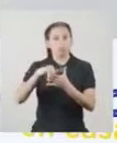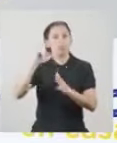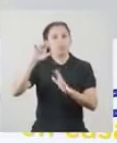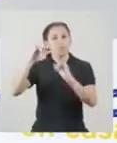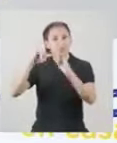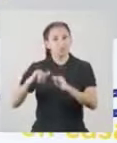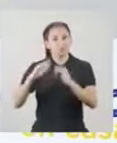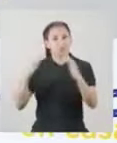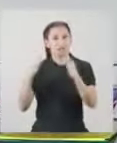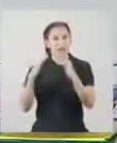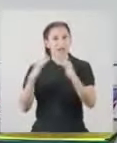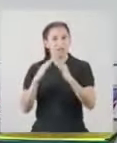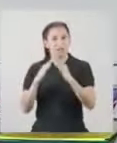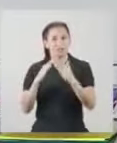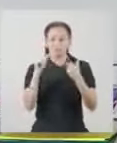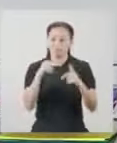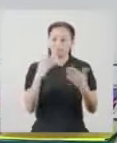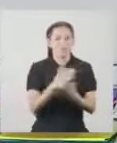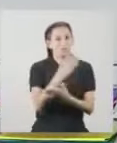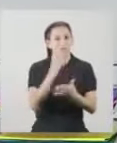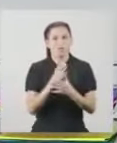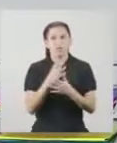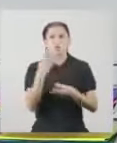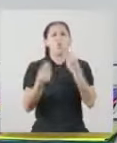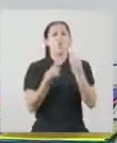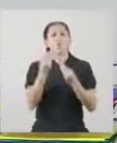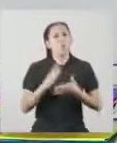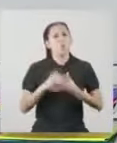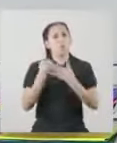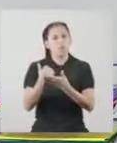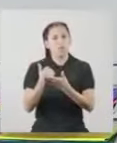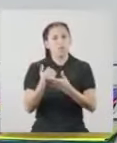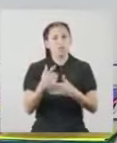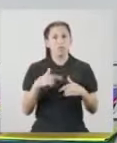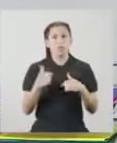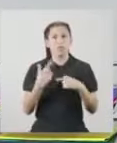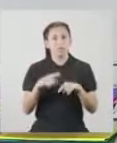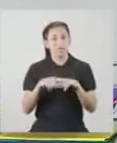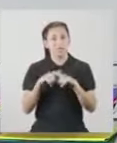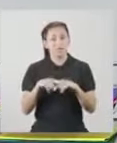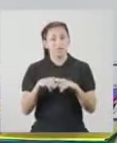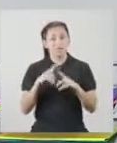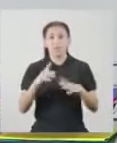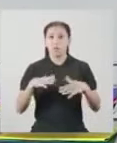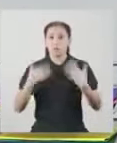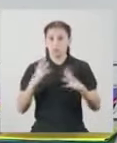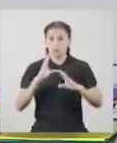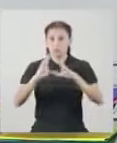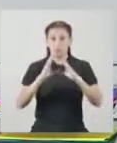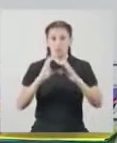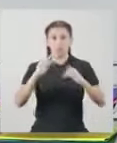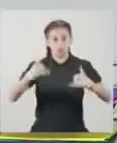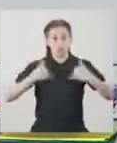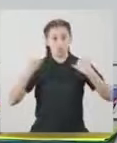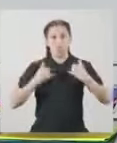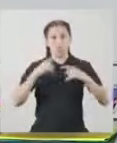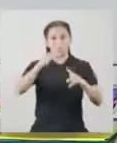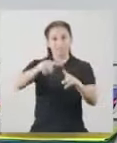solo pueden dedicarse a la casa Pasa esto ¿Y cómo ayudarlas? Quizás empecemos por hablar con adolescentes de